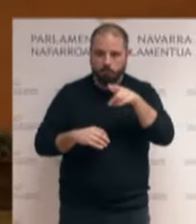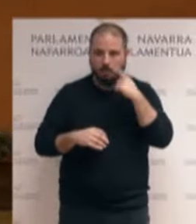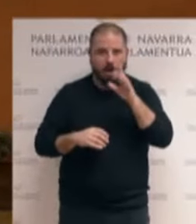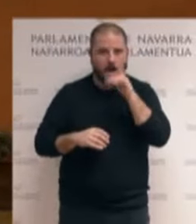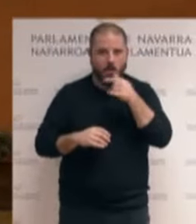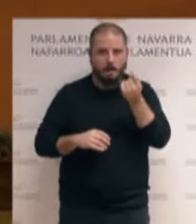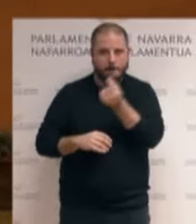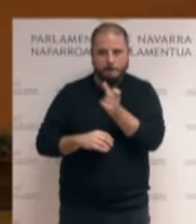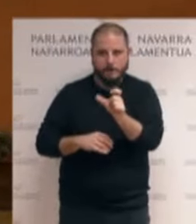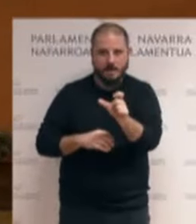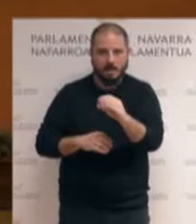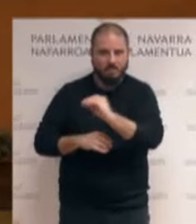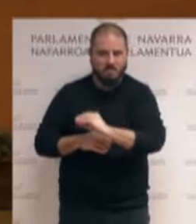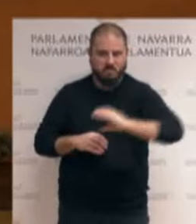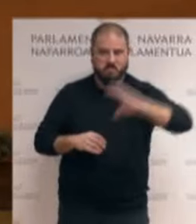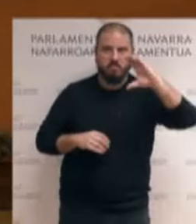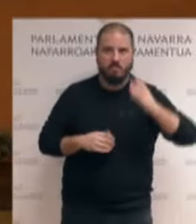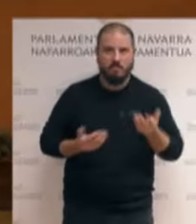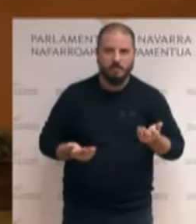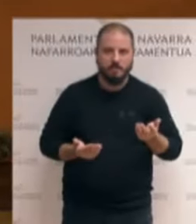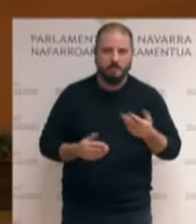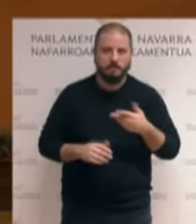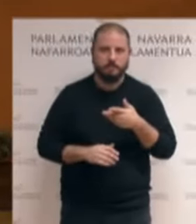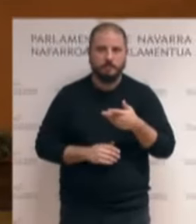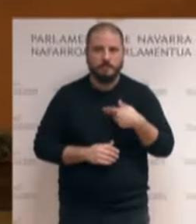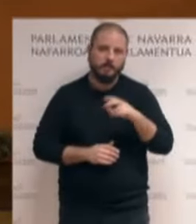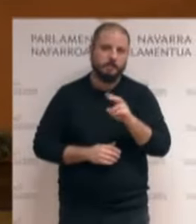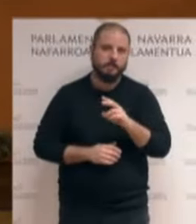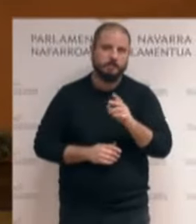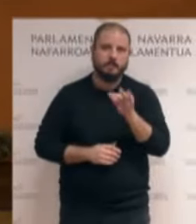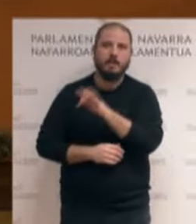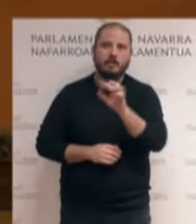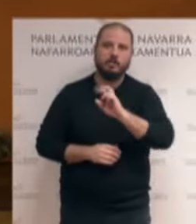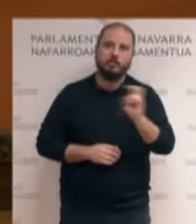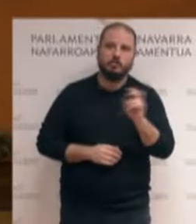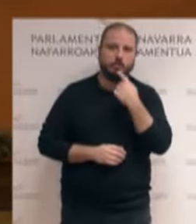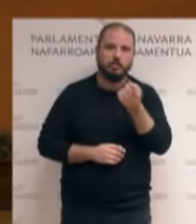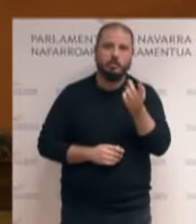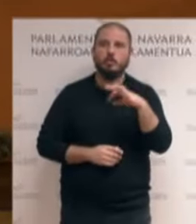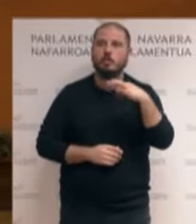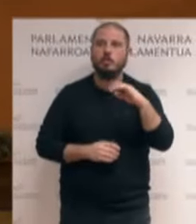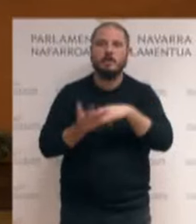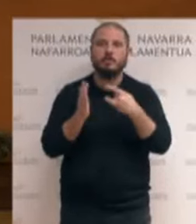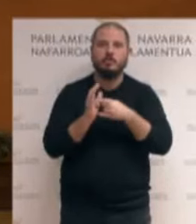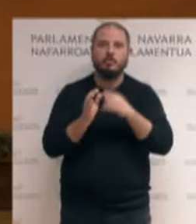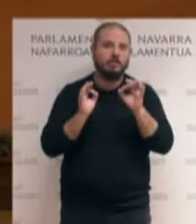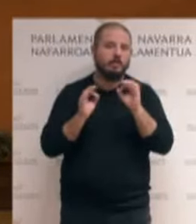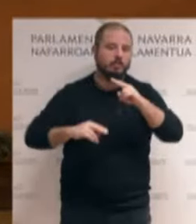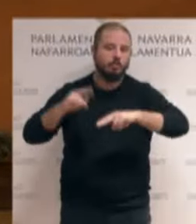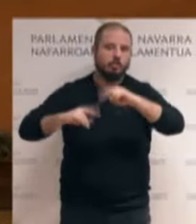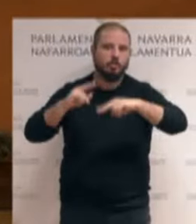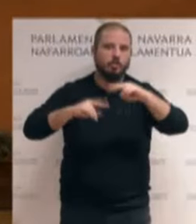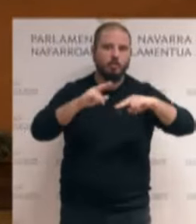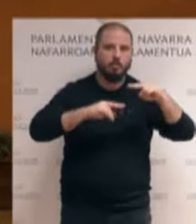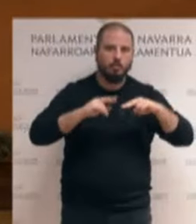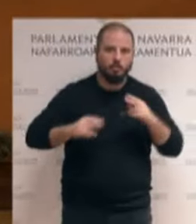mucho menos. Es más, esto se une a otro mantra que se viene repitiendo. Que la única solución es que se construya más, que haya más suelo. Pues